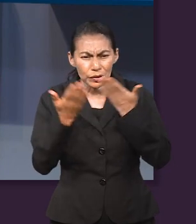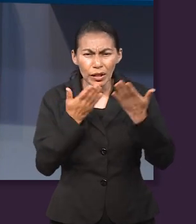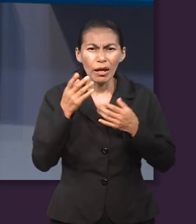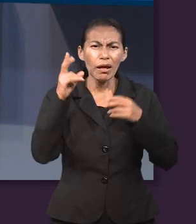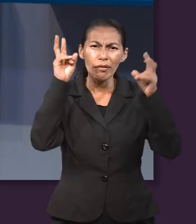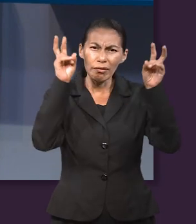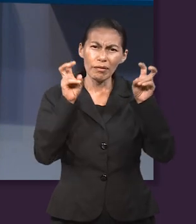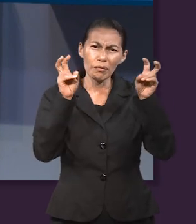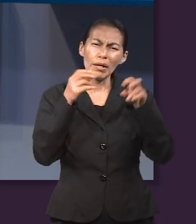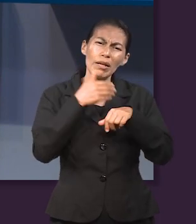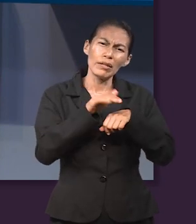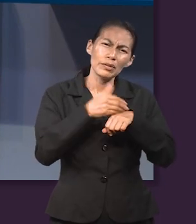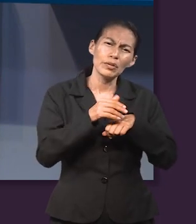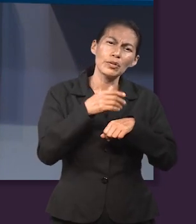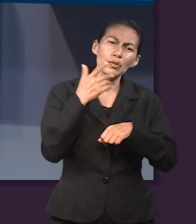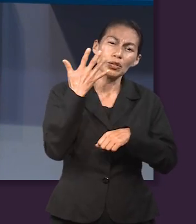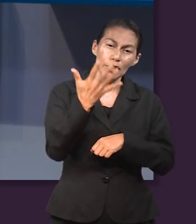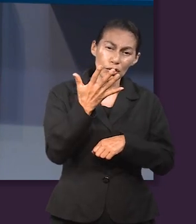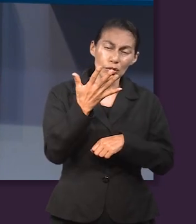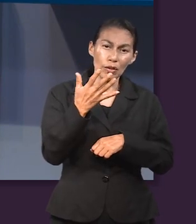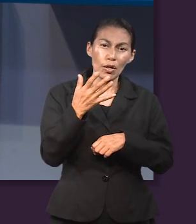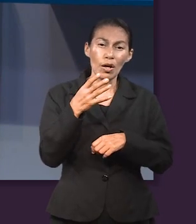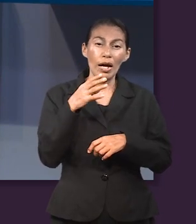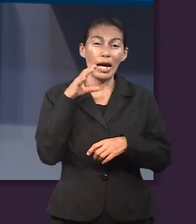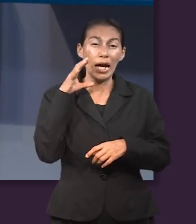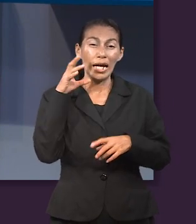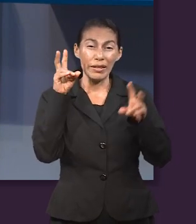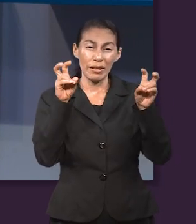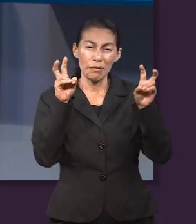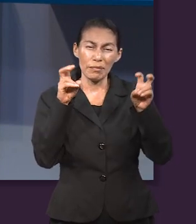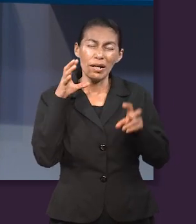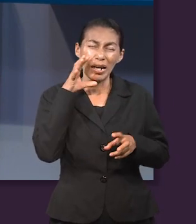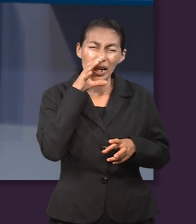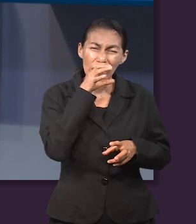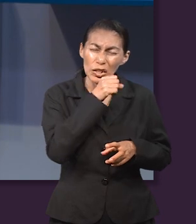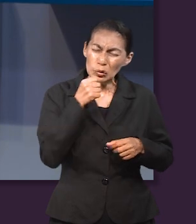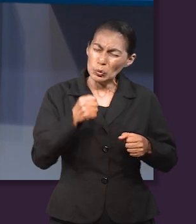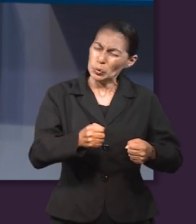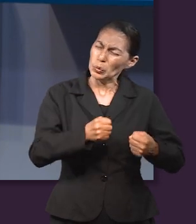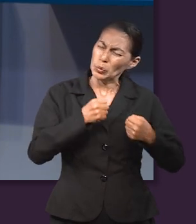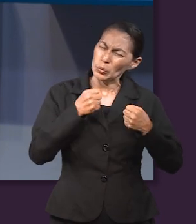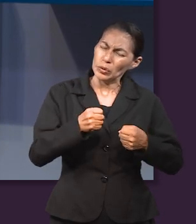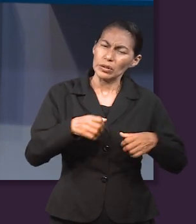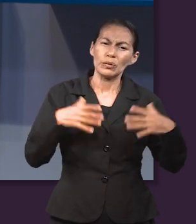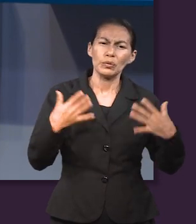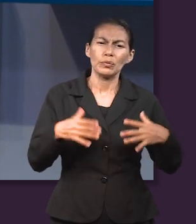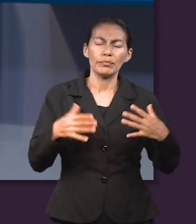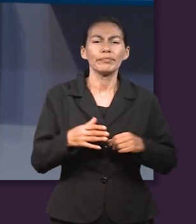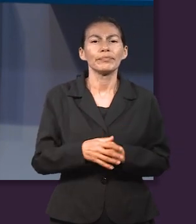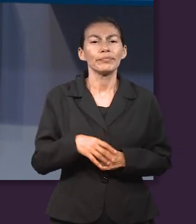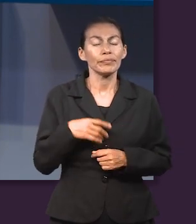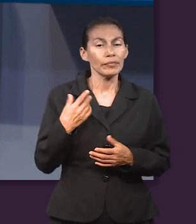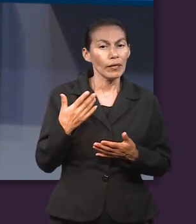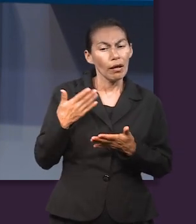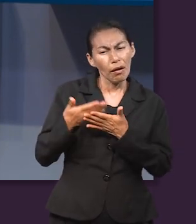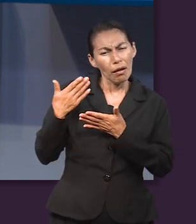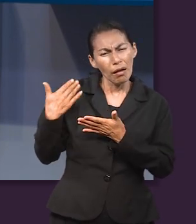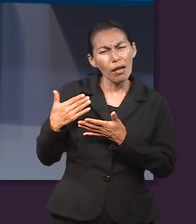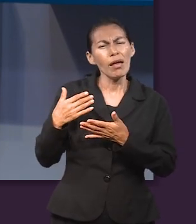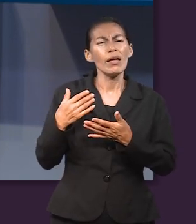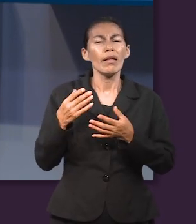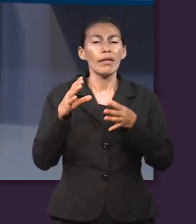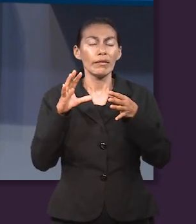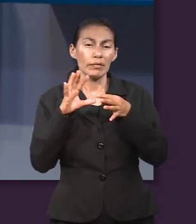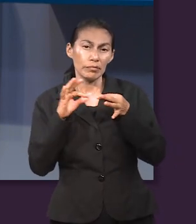la lección número 5 que lleva por título Calor Extremo. Hemos estado analizando algunos temas relacionados con